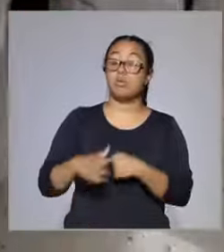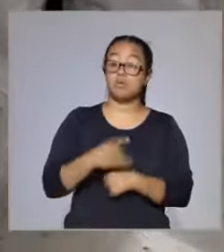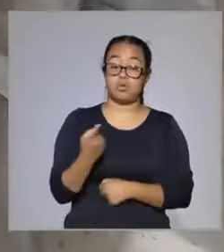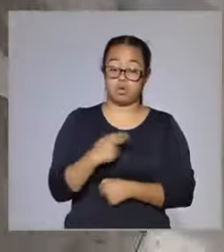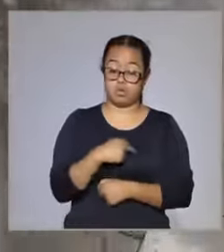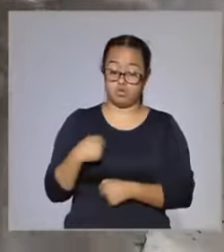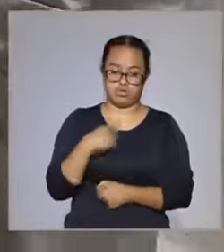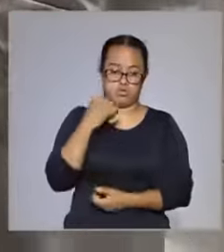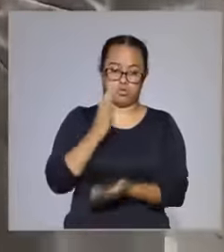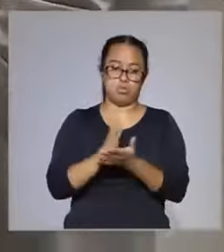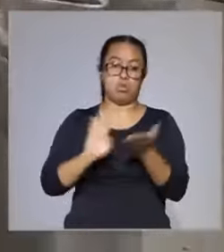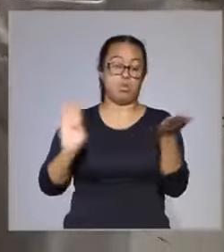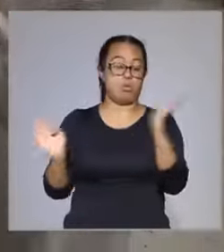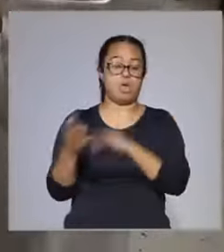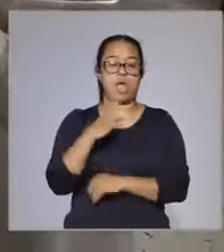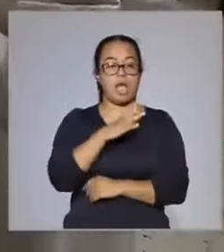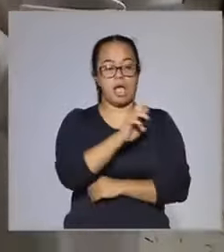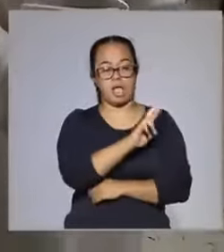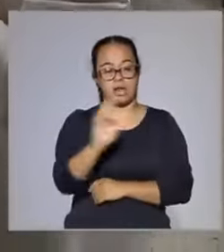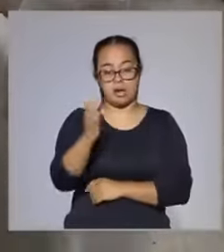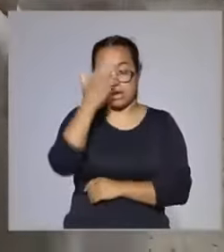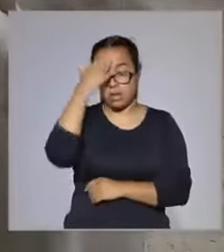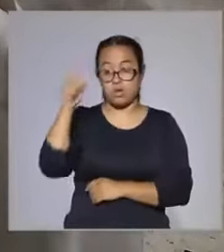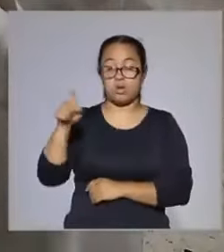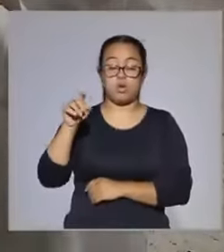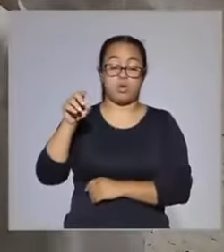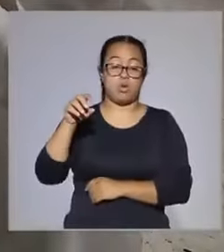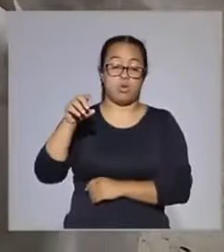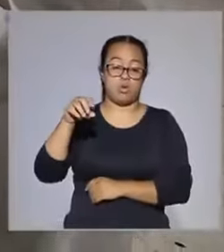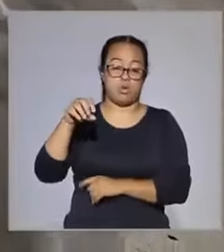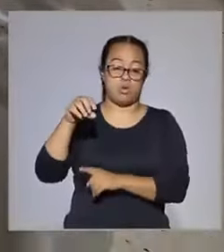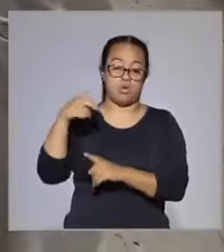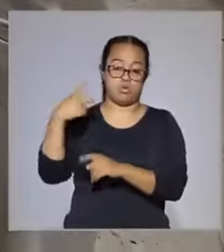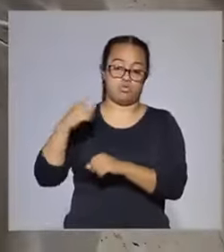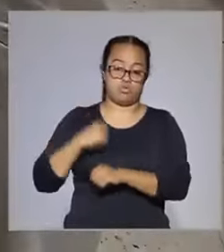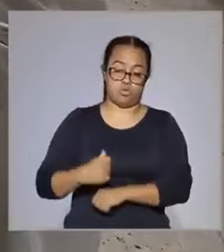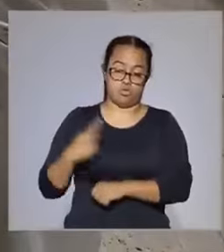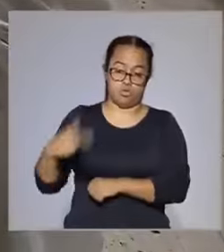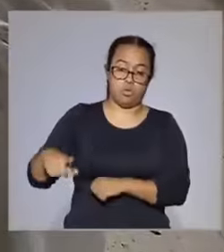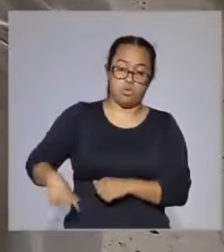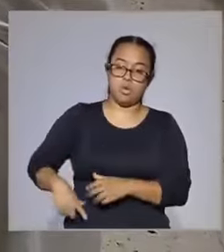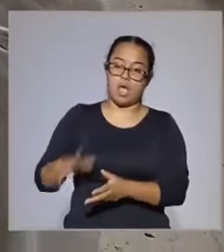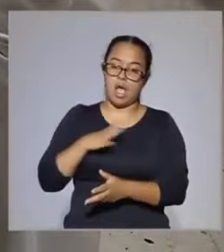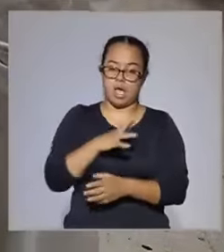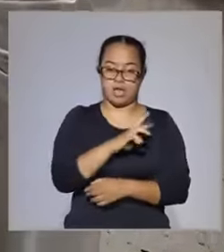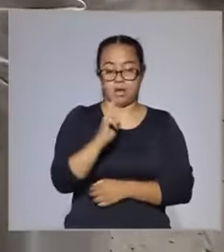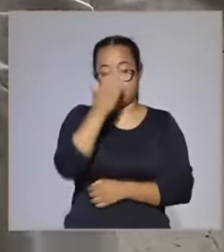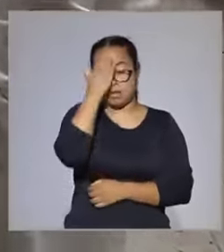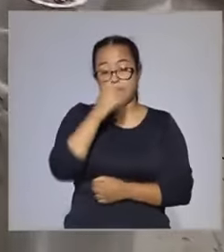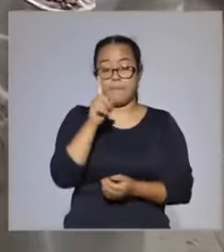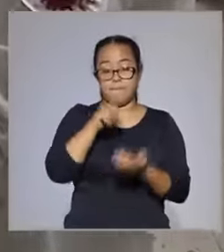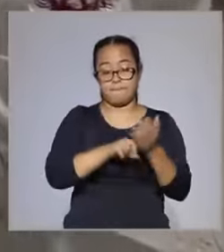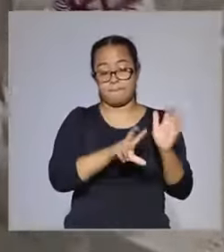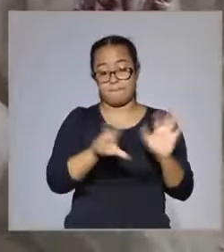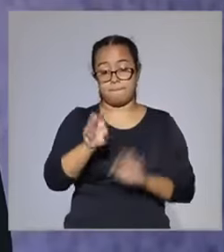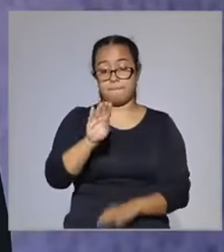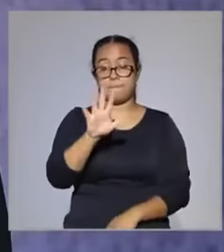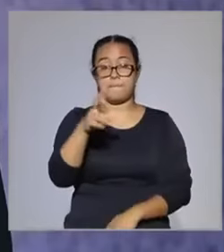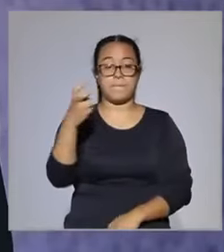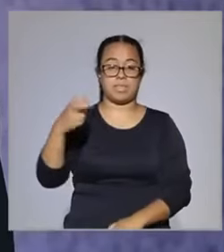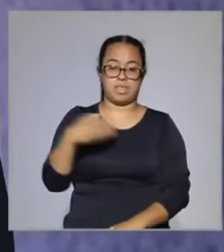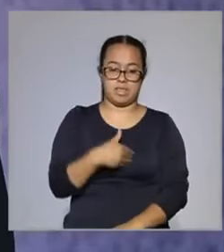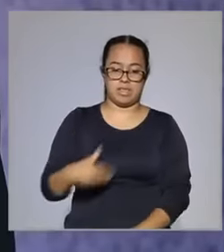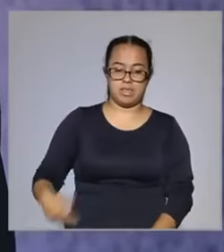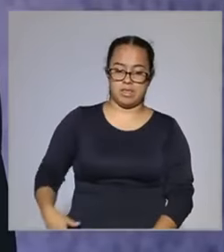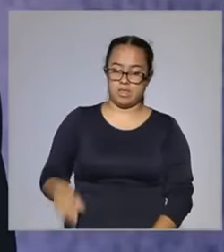escuela a nivel mundial que tiene un reconocimiento por parte de las autoridades, por parte de su gobierno. Fue en 1895 cuando el presidente